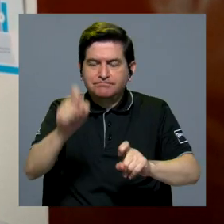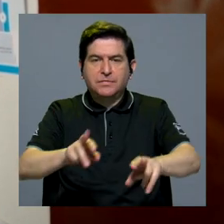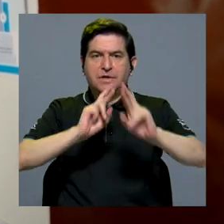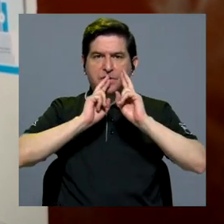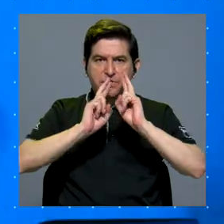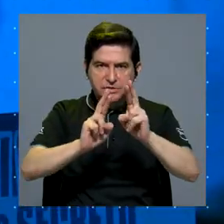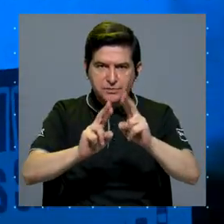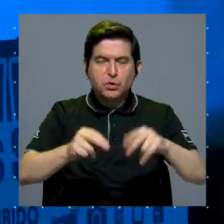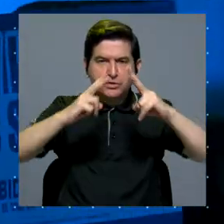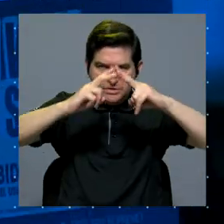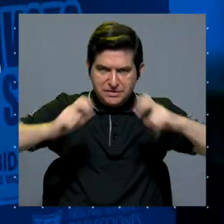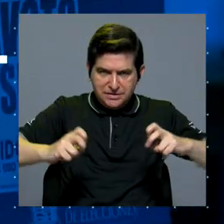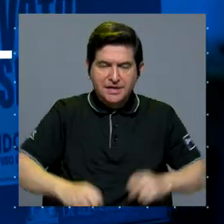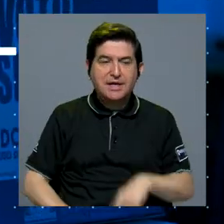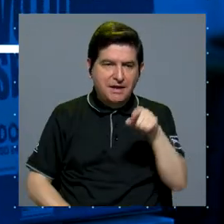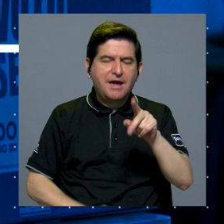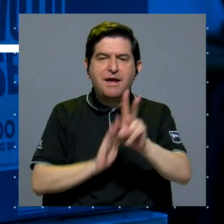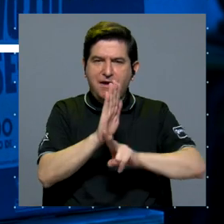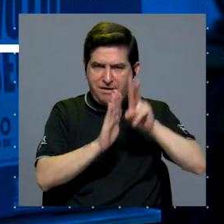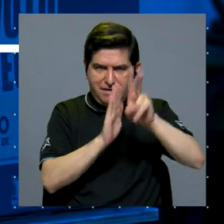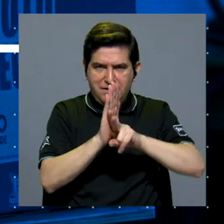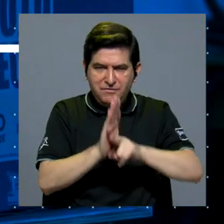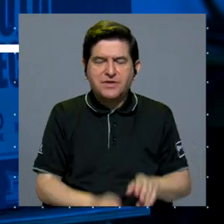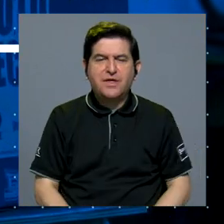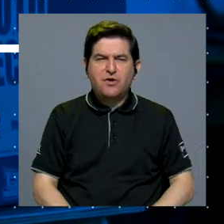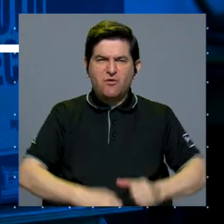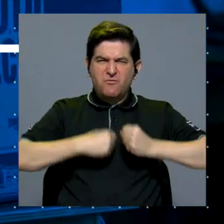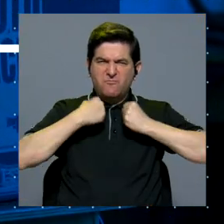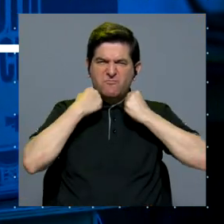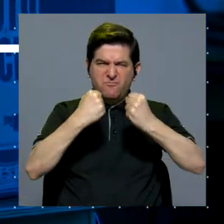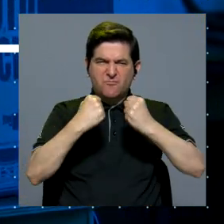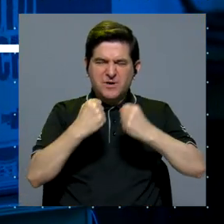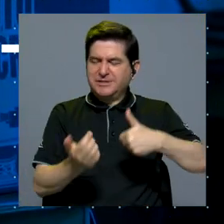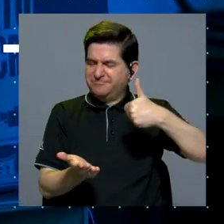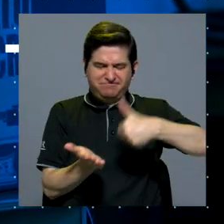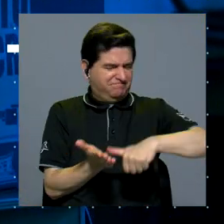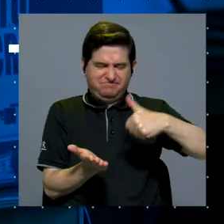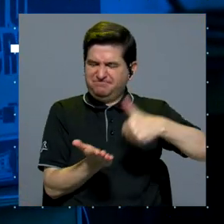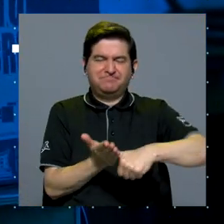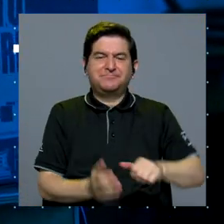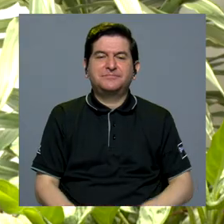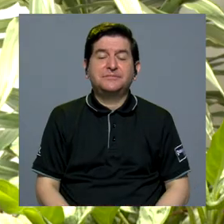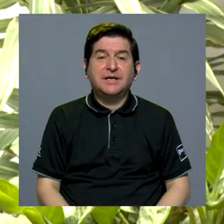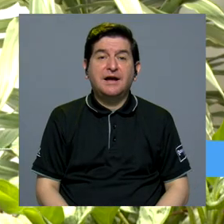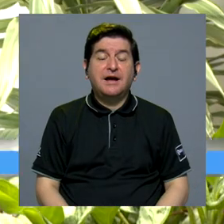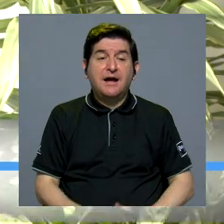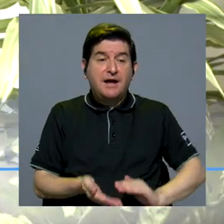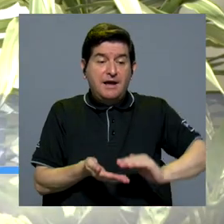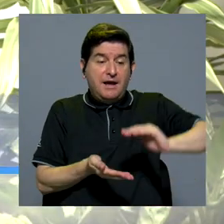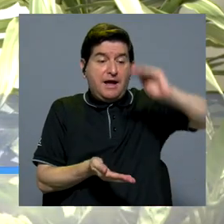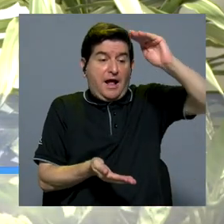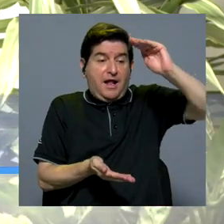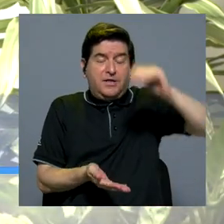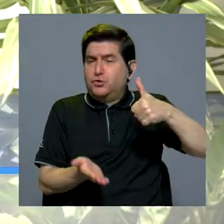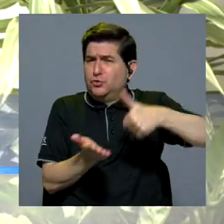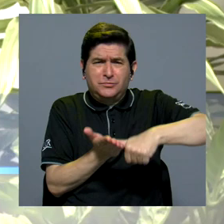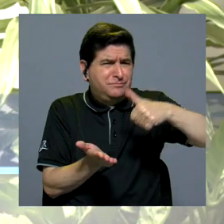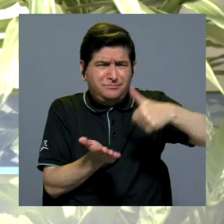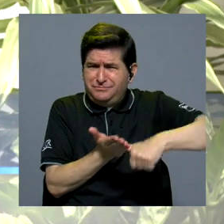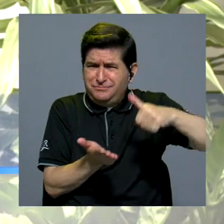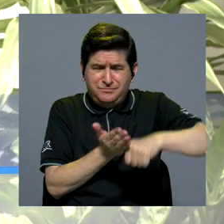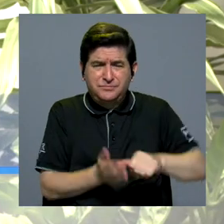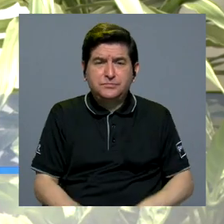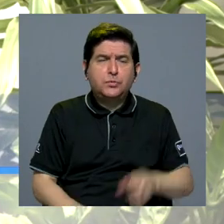contestan y analizan en el documental La Fuerza del Abstencionismo. Por el alto margen de abstencionismo